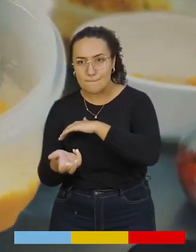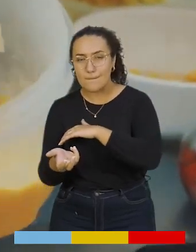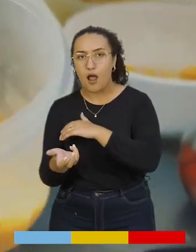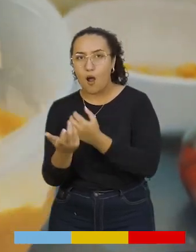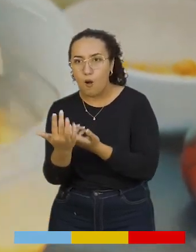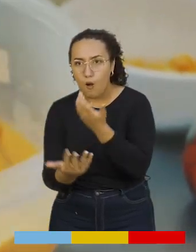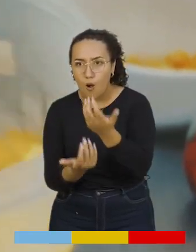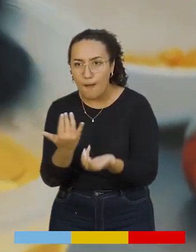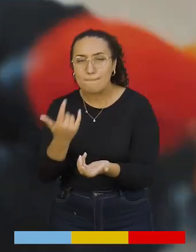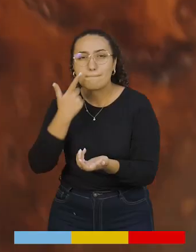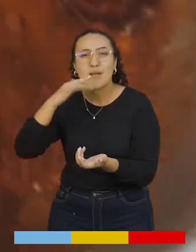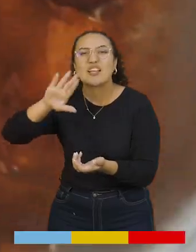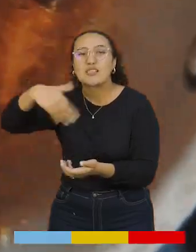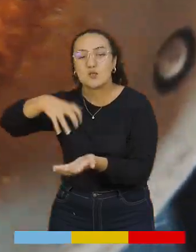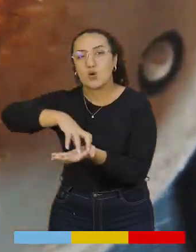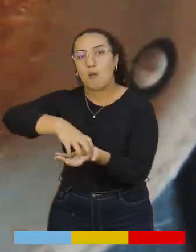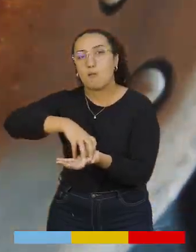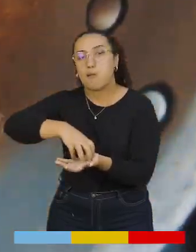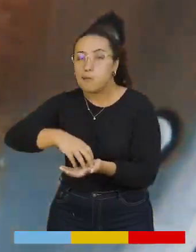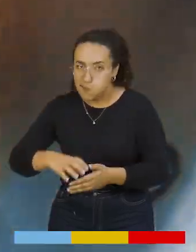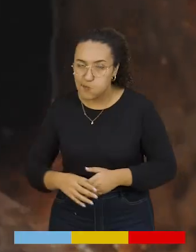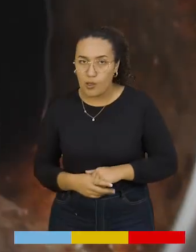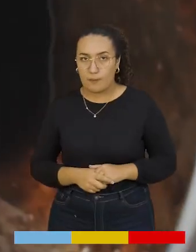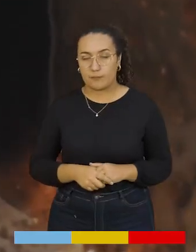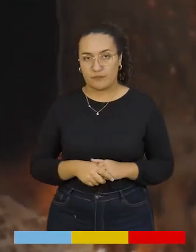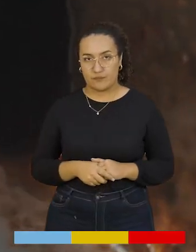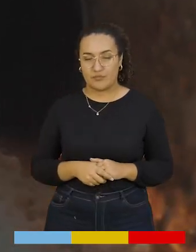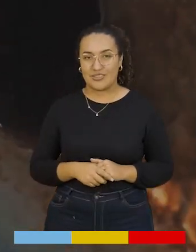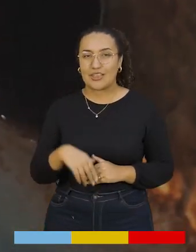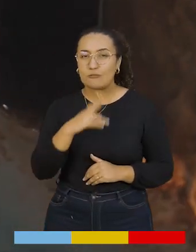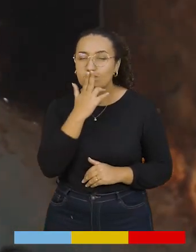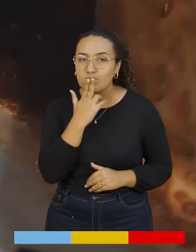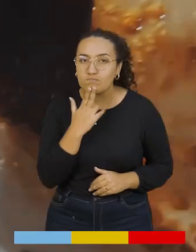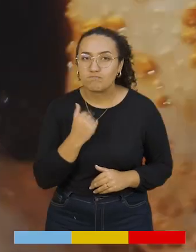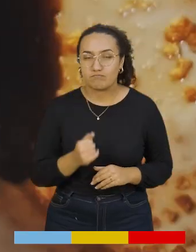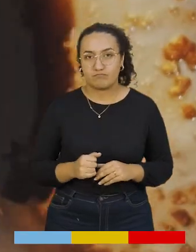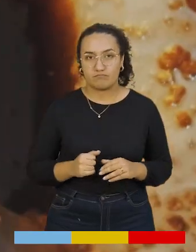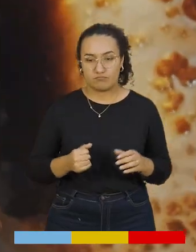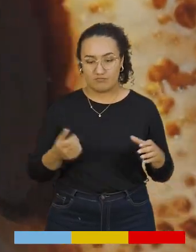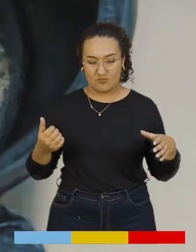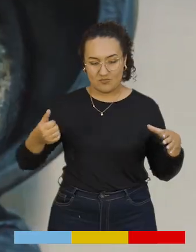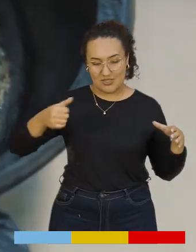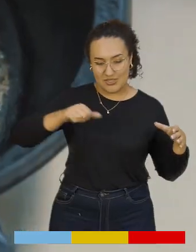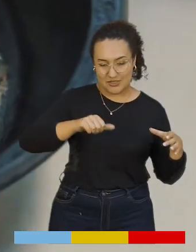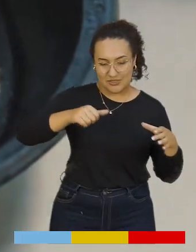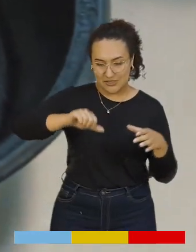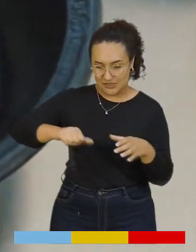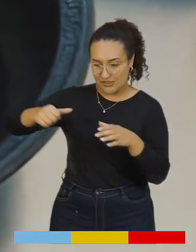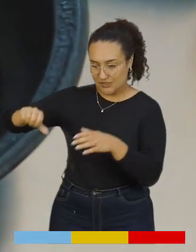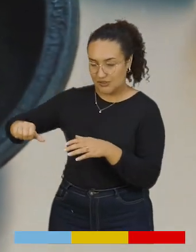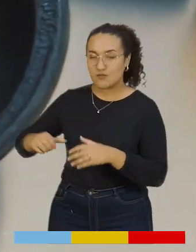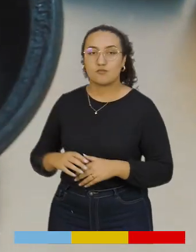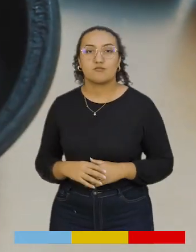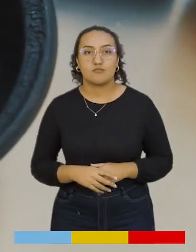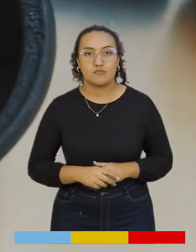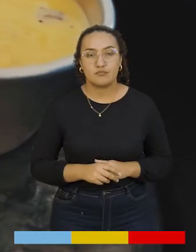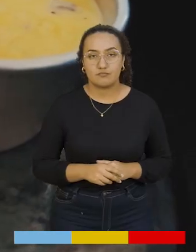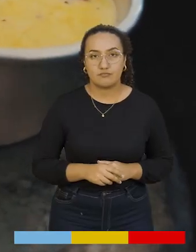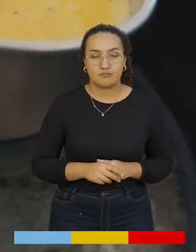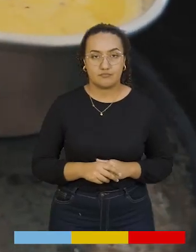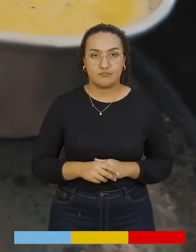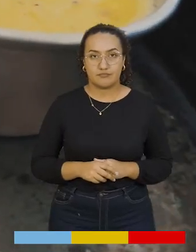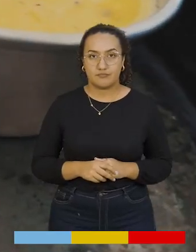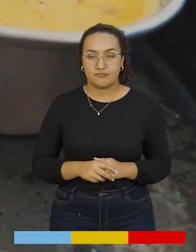tipo gelatina. Bueno, ahora vertemos el caramelo que ya tenemos preparado, lo vertemos en los moldes y